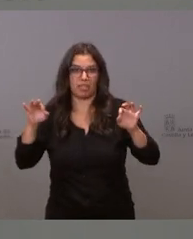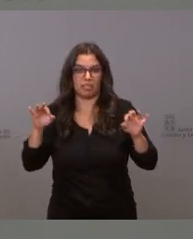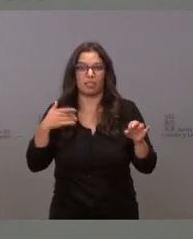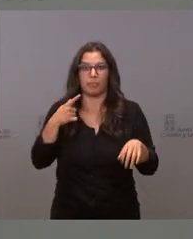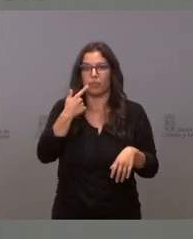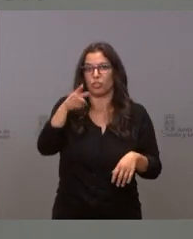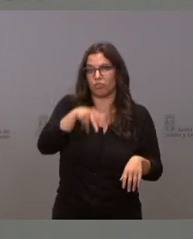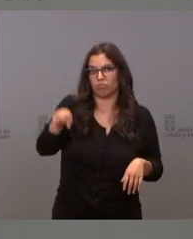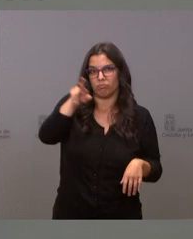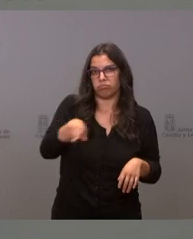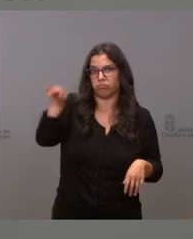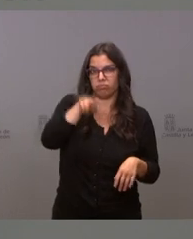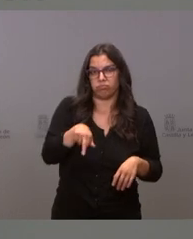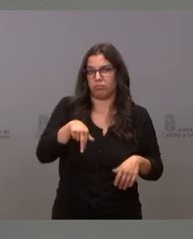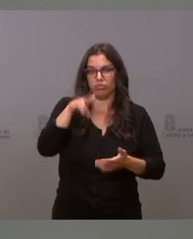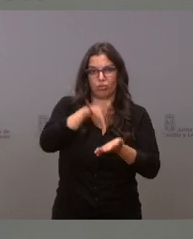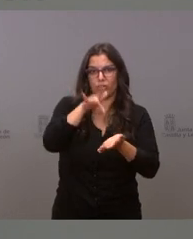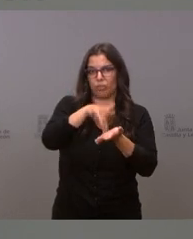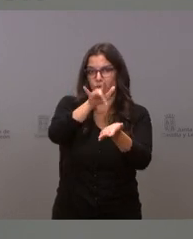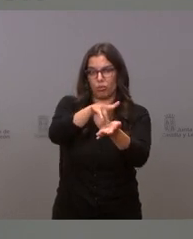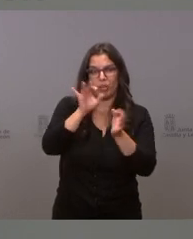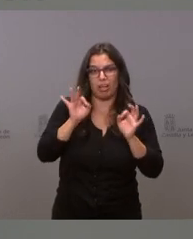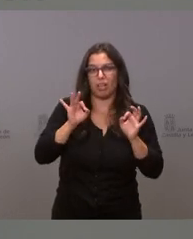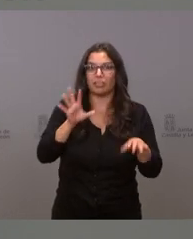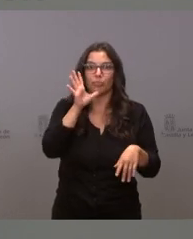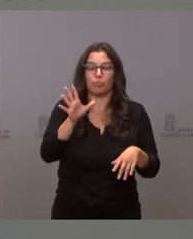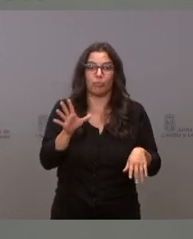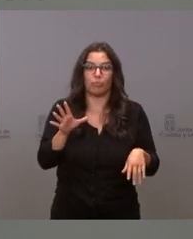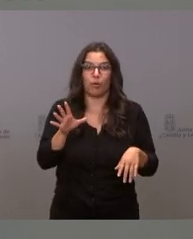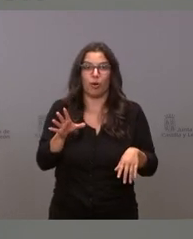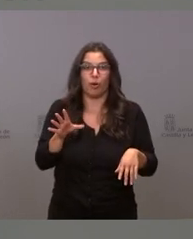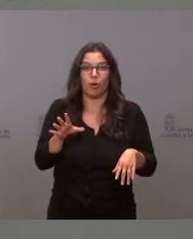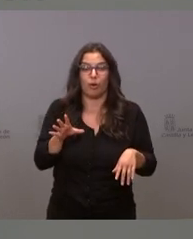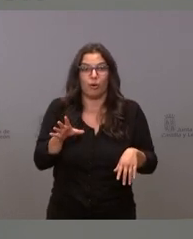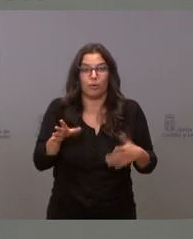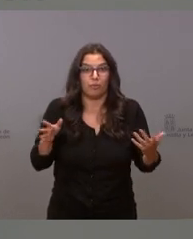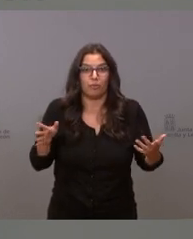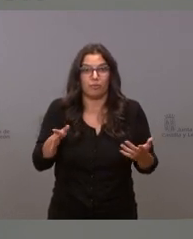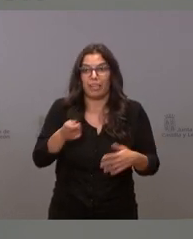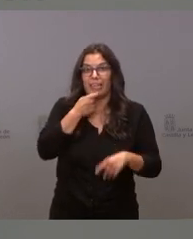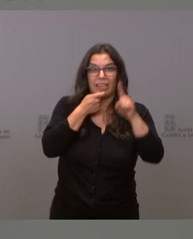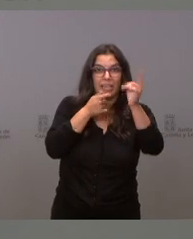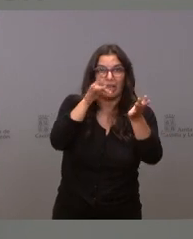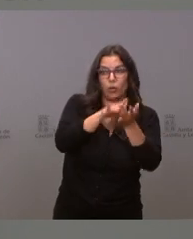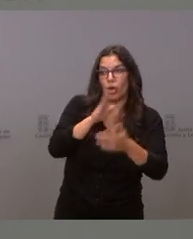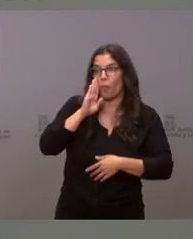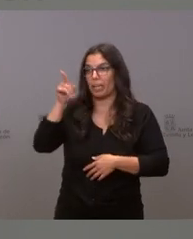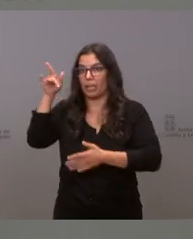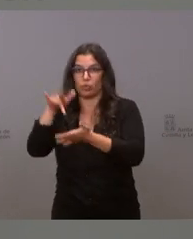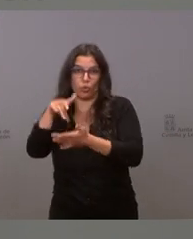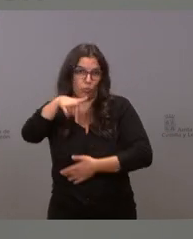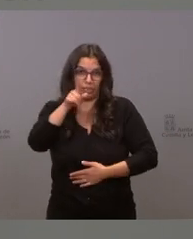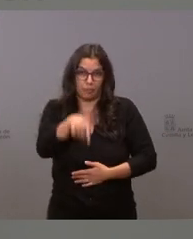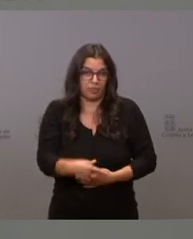reiteradamente esto va a ocurrir y va a ocurrir porque no no funcionan las cosas diferentes aquí que en Inglaterra o que en Bélgica en todos los